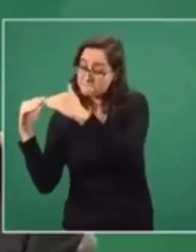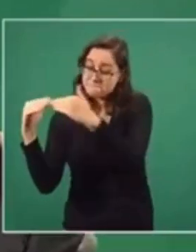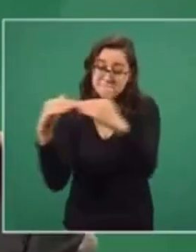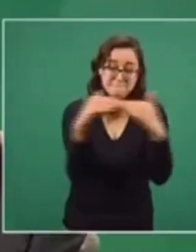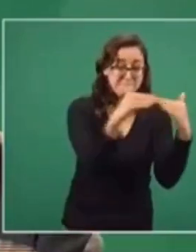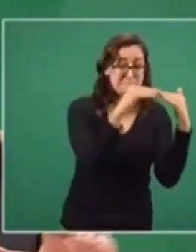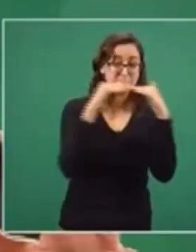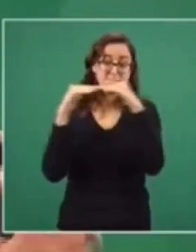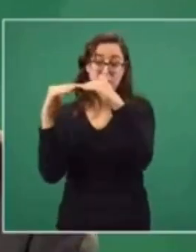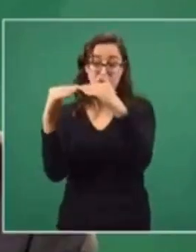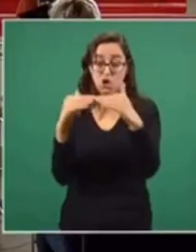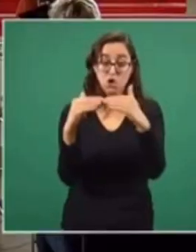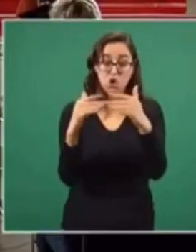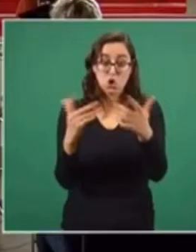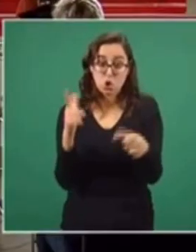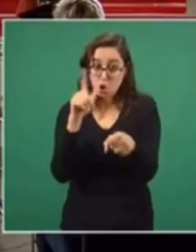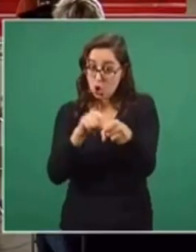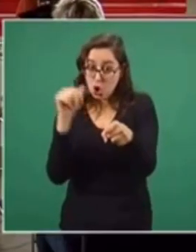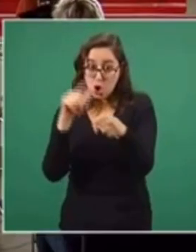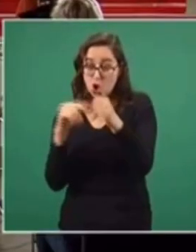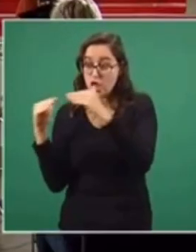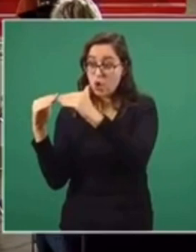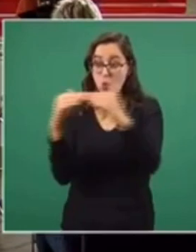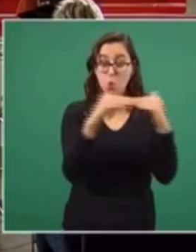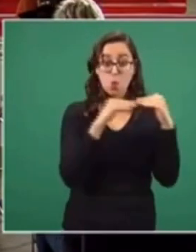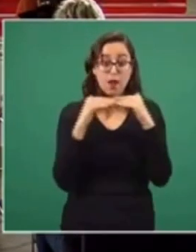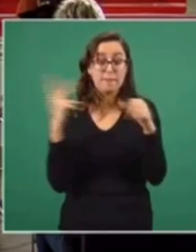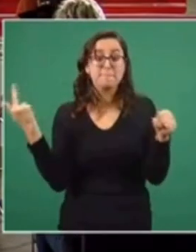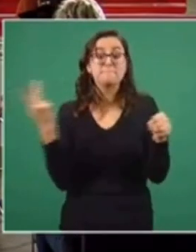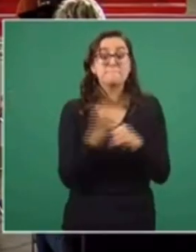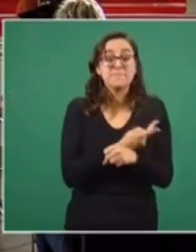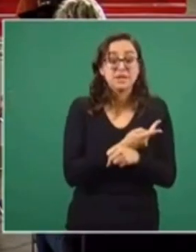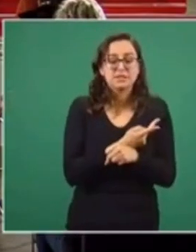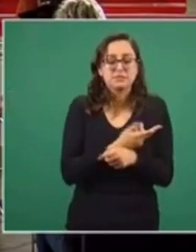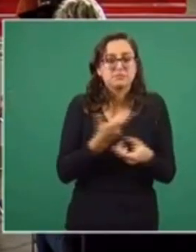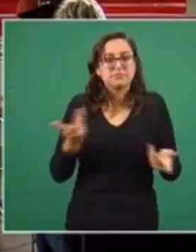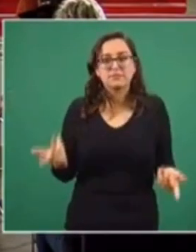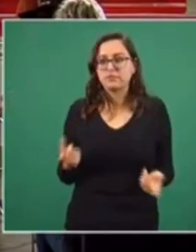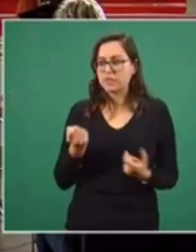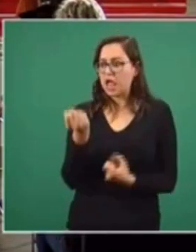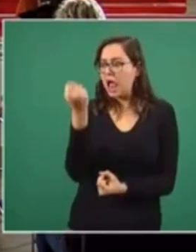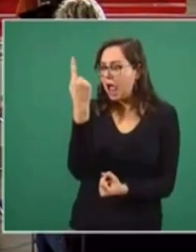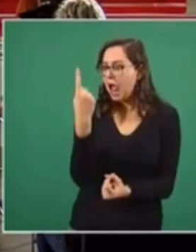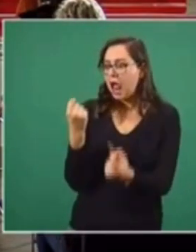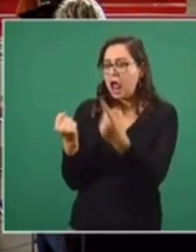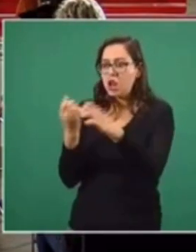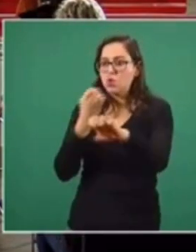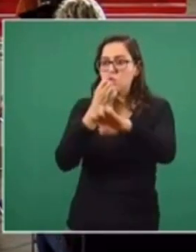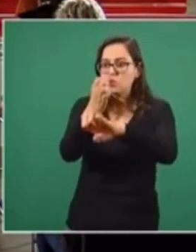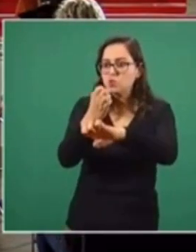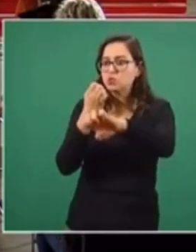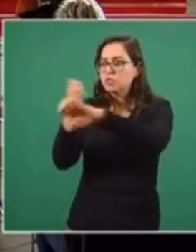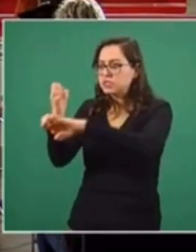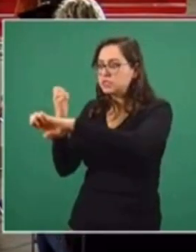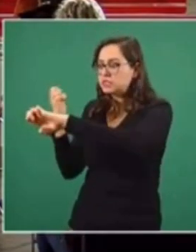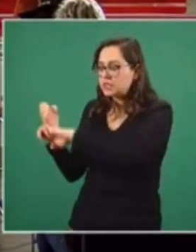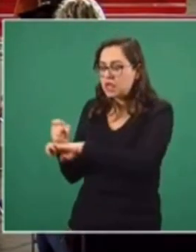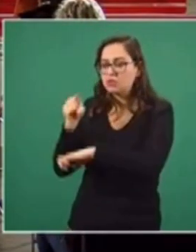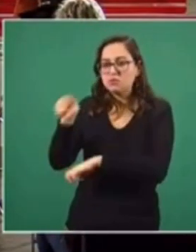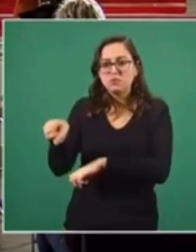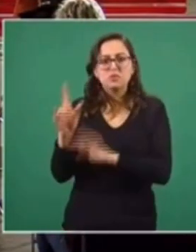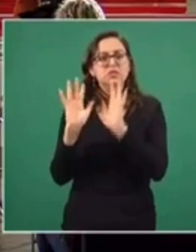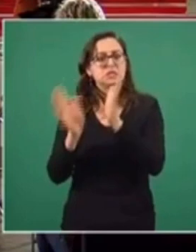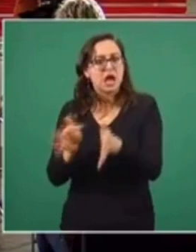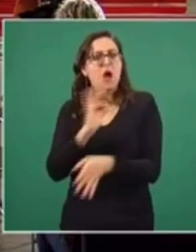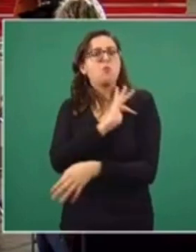de confinamiento, tendríamos regiones del país que tienen la oportunidad de empezar a liberar actividades